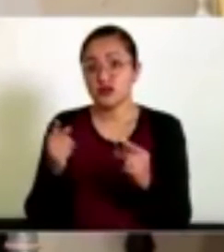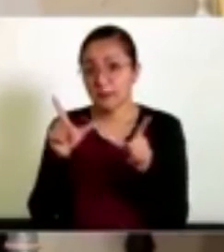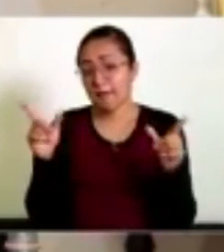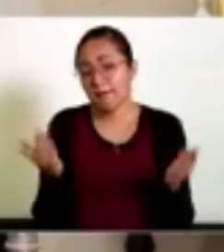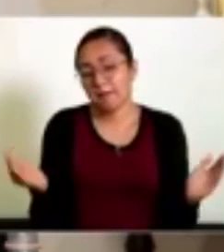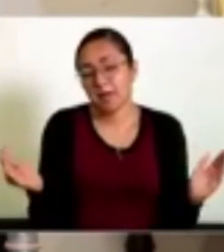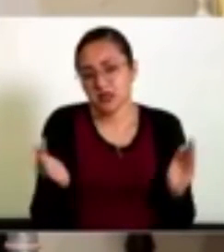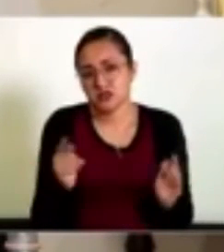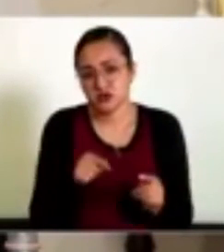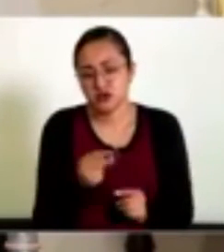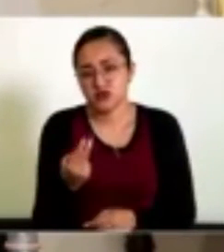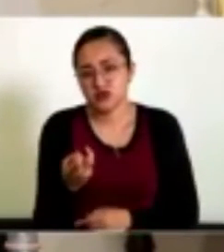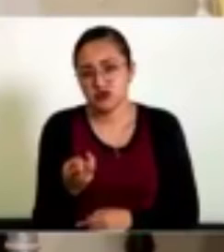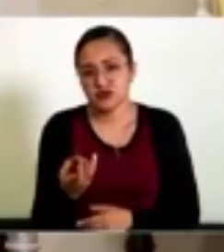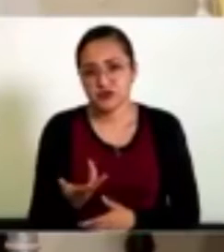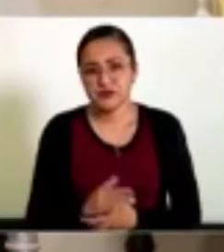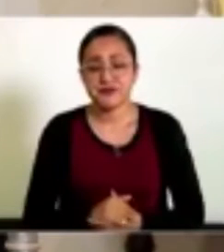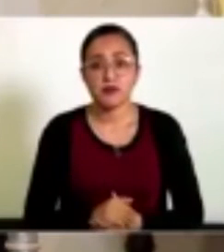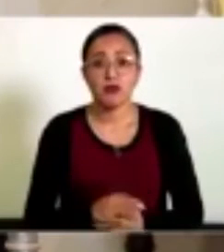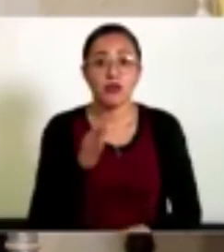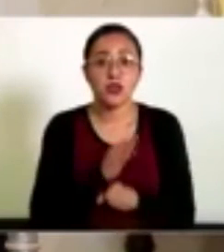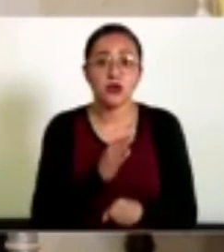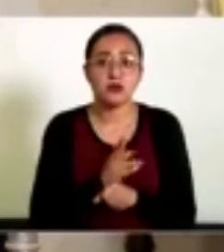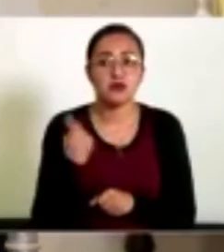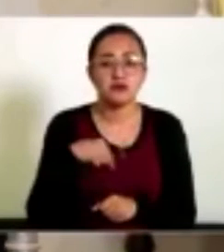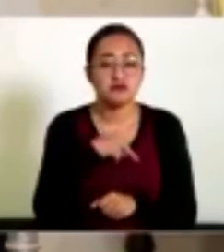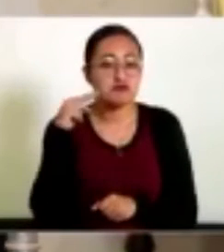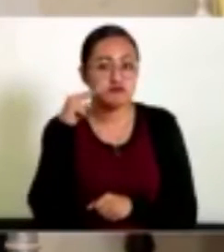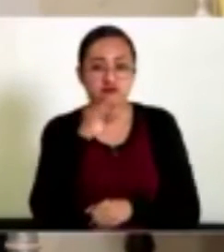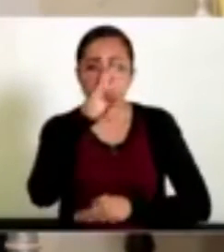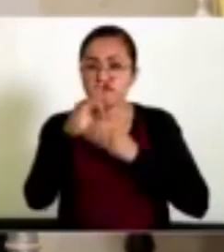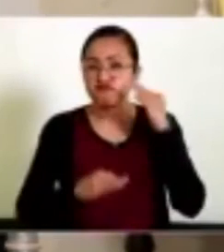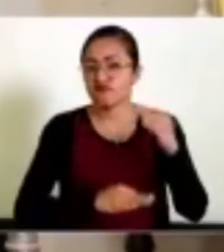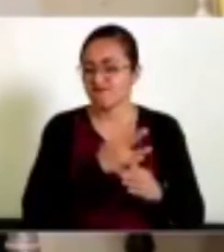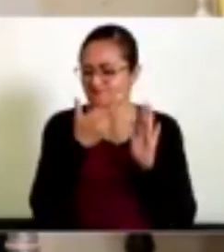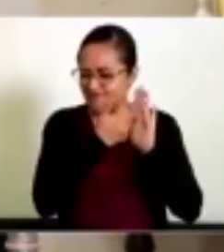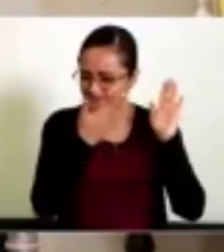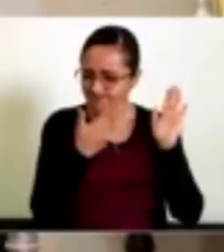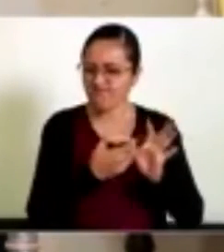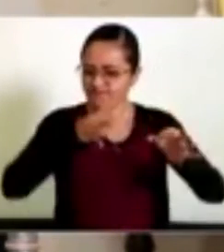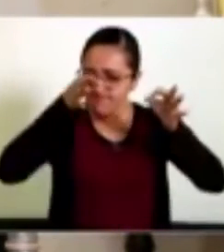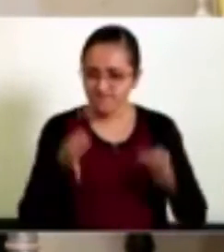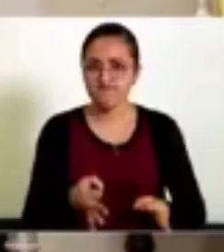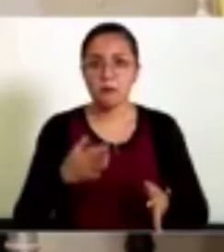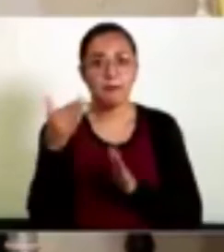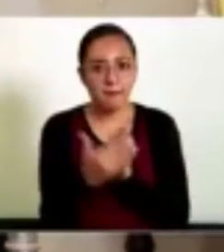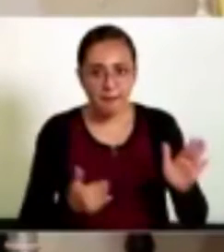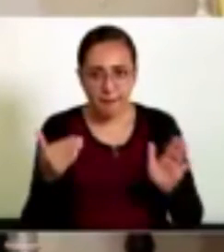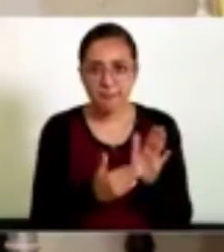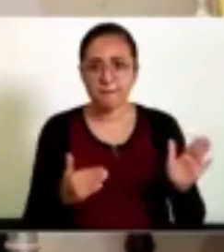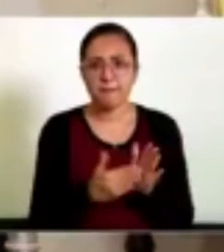concesiones. Estamos nosotros regularizando todas las concesiones de todo